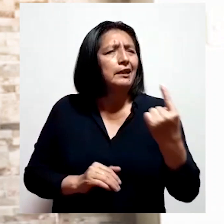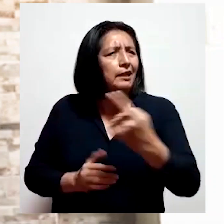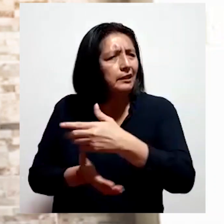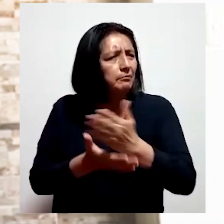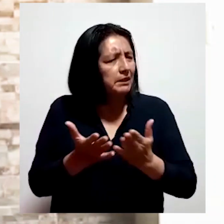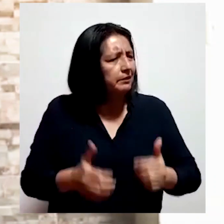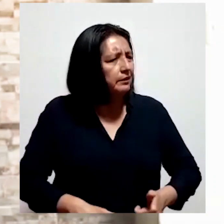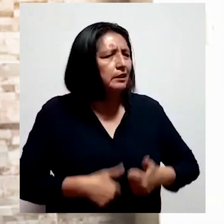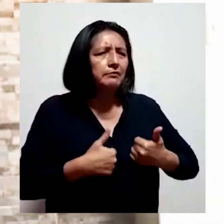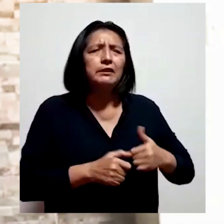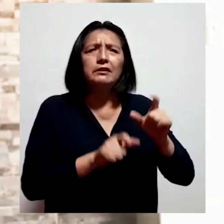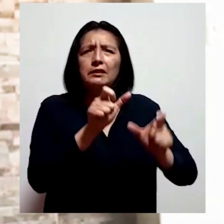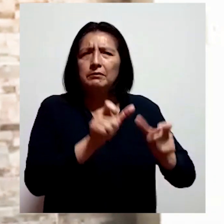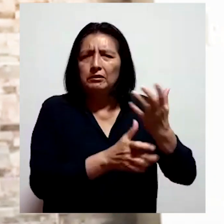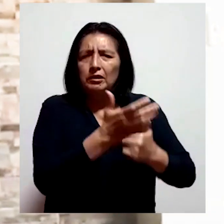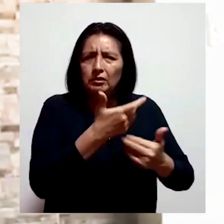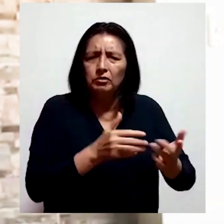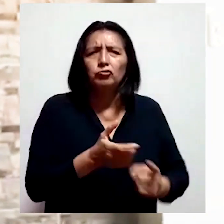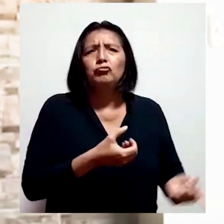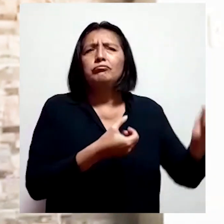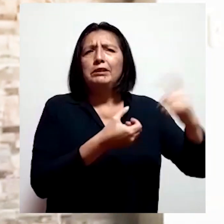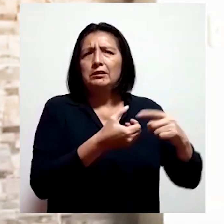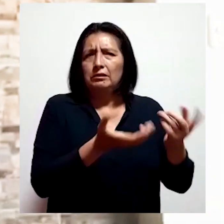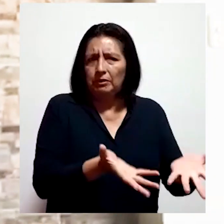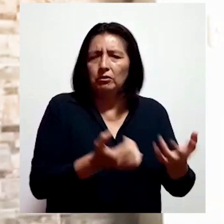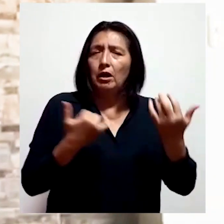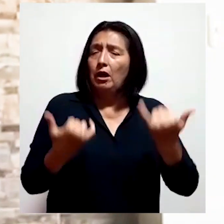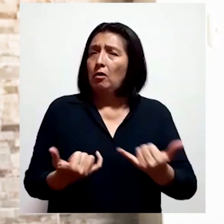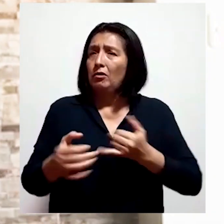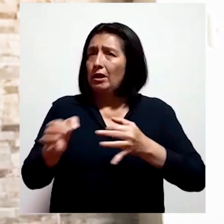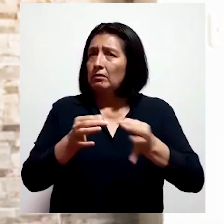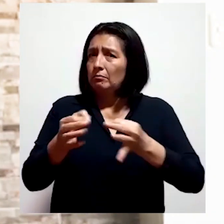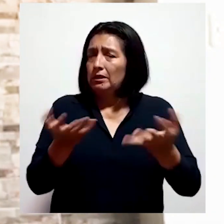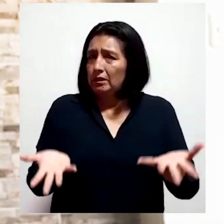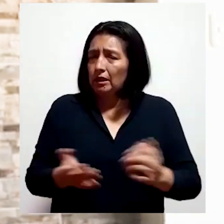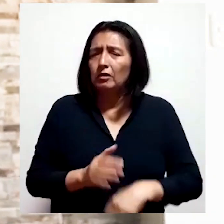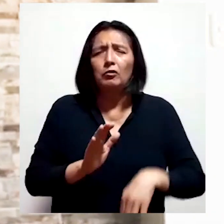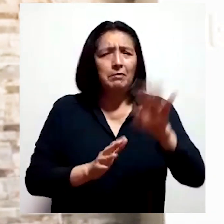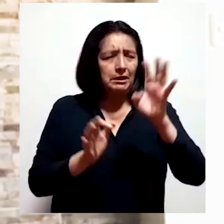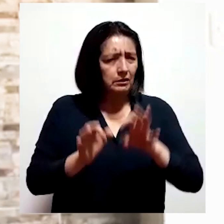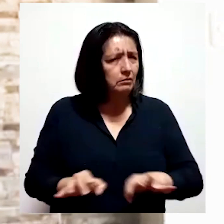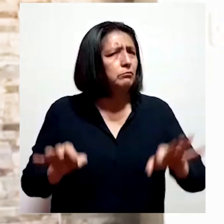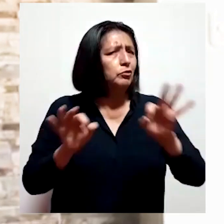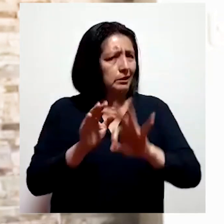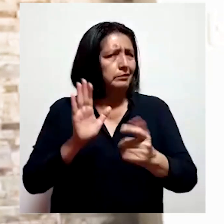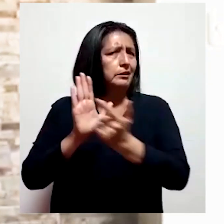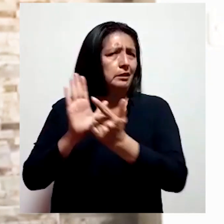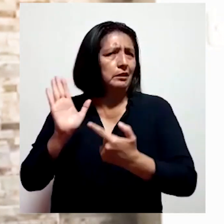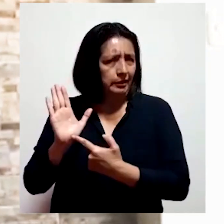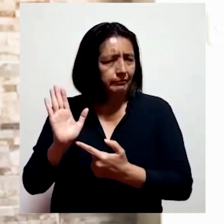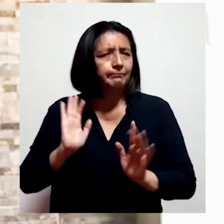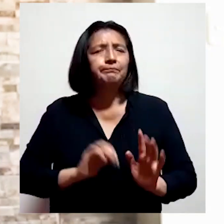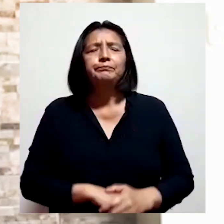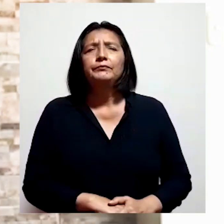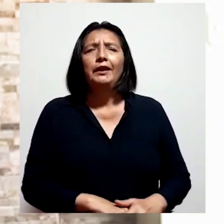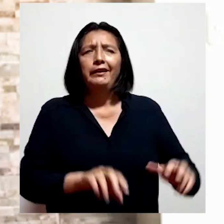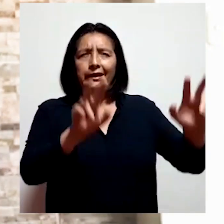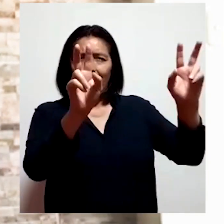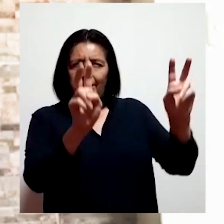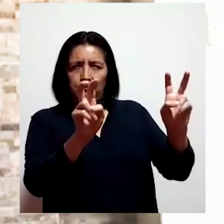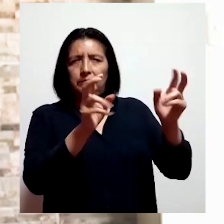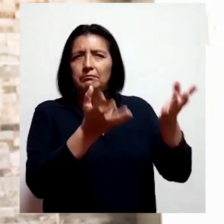abarcar cada aspecto de la vida de la persona con discapacidad y su participación. Hoy hablaremos de lo más resaltante que nos trae esta Ley.